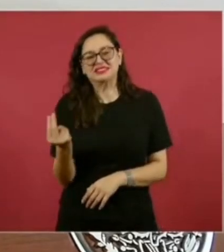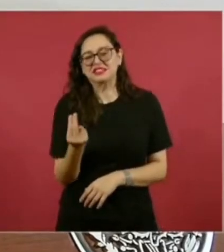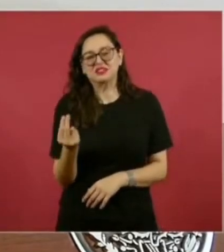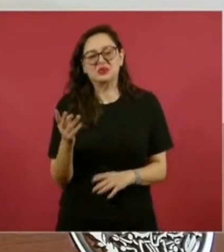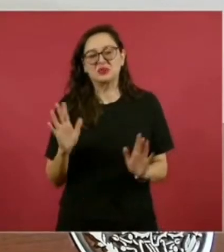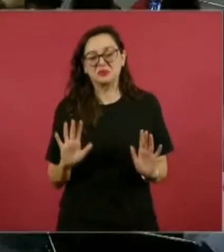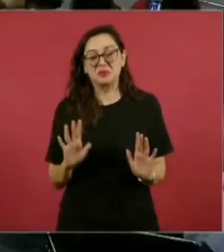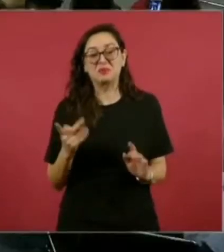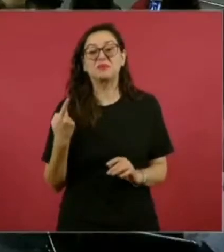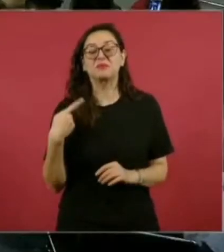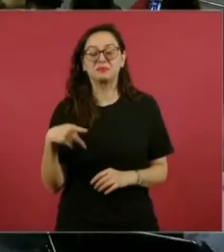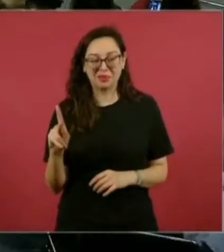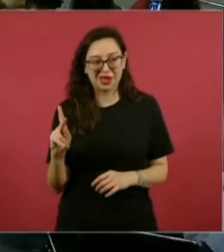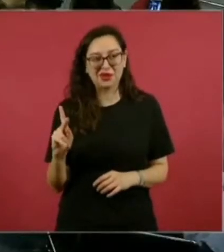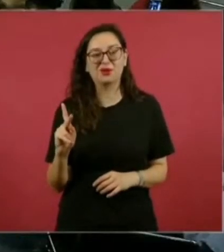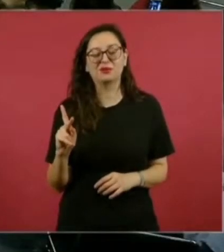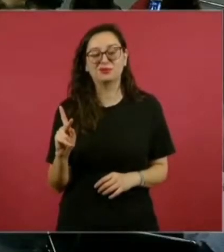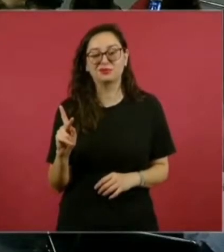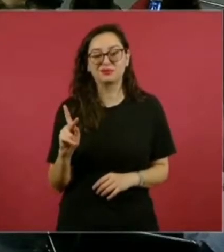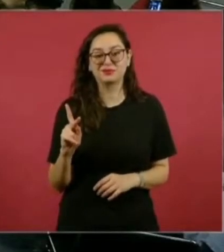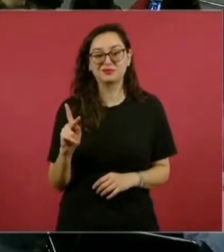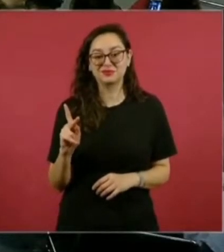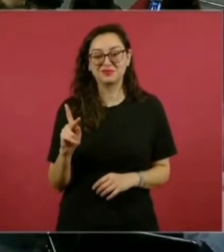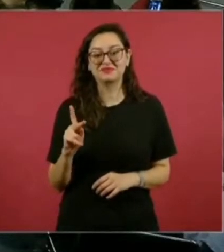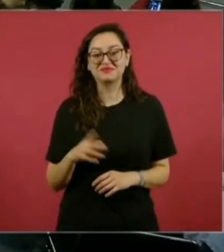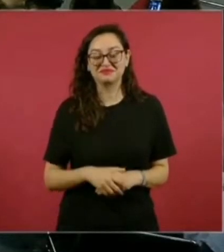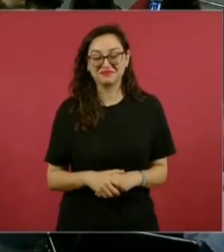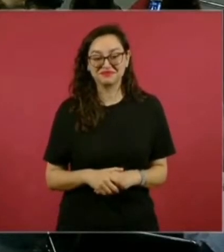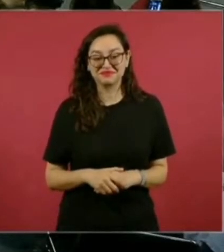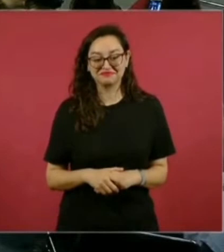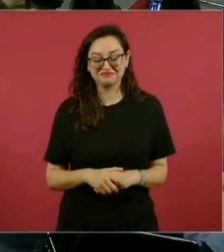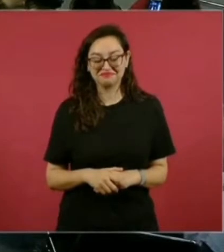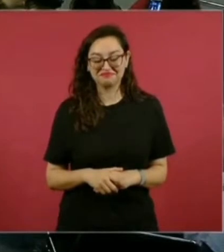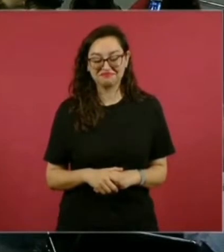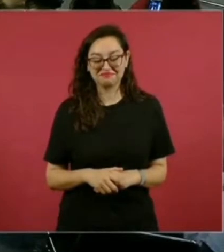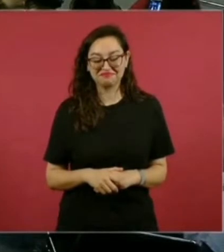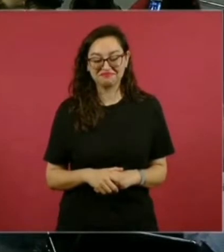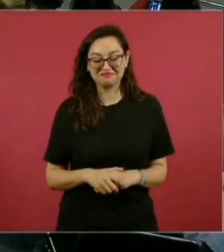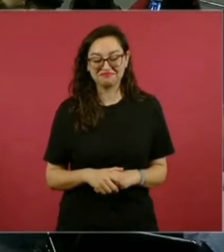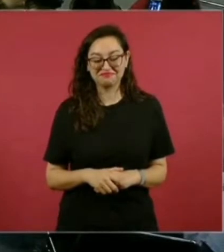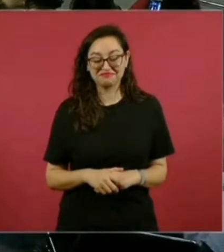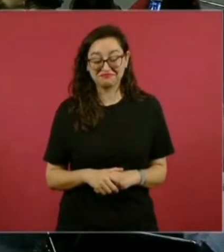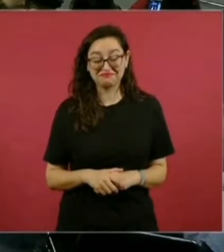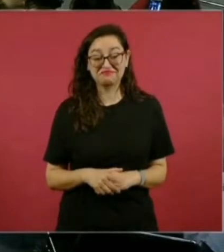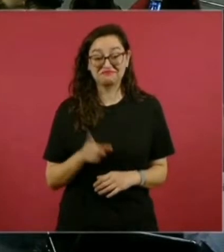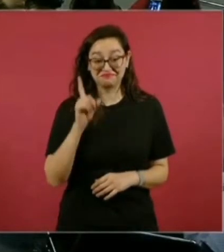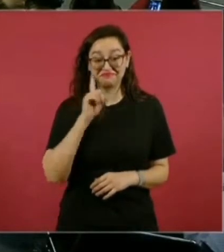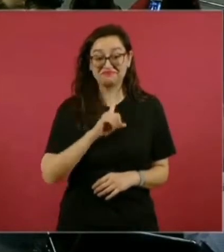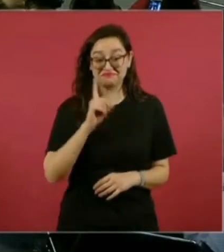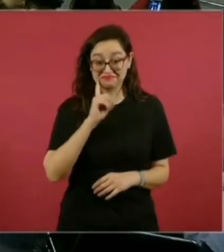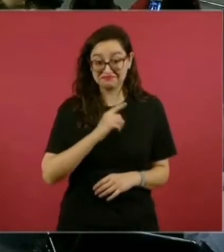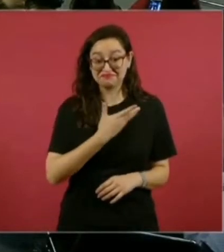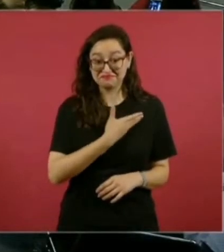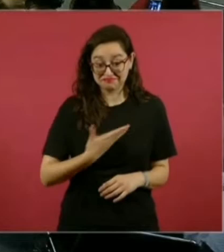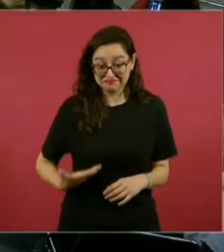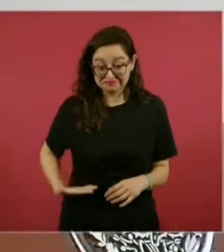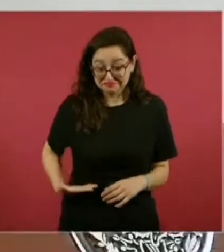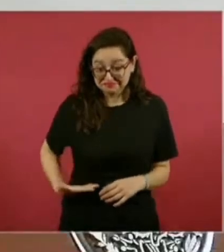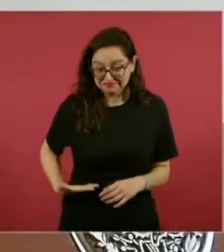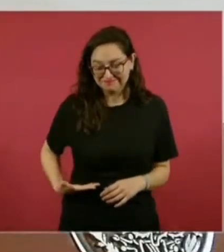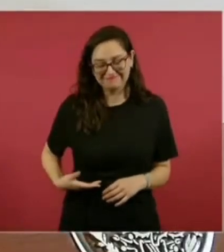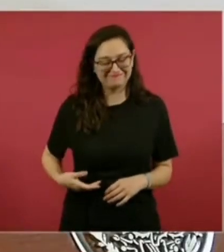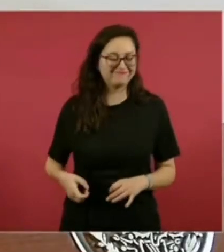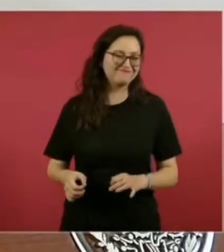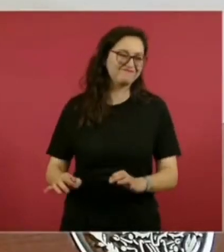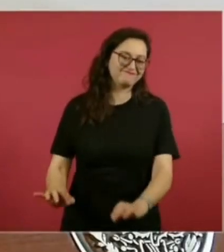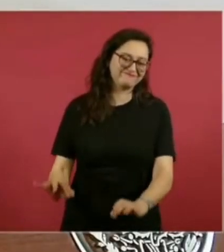Repito, vamos a tener la mejor presidenta